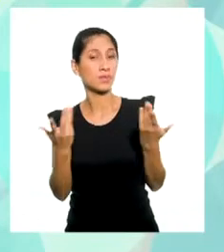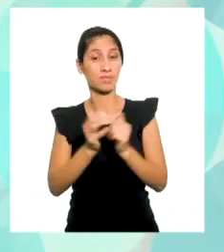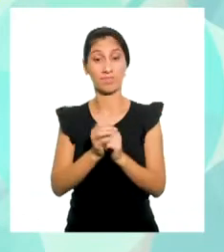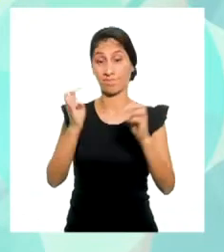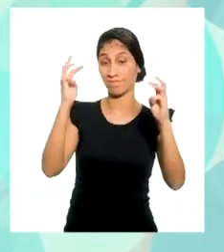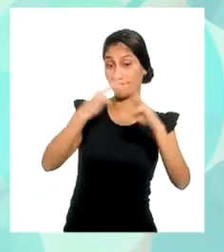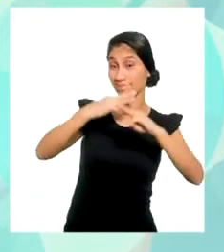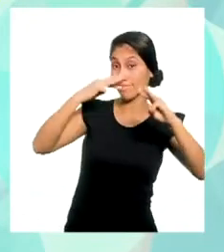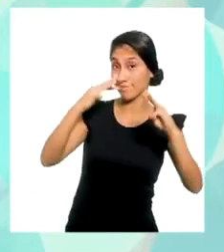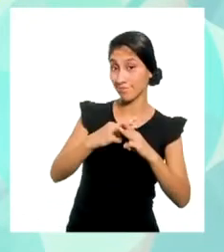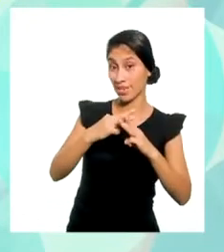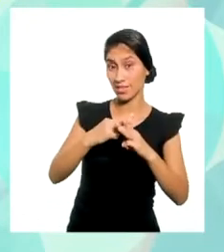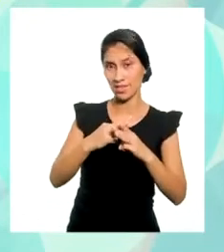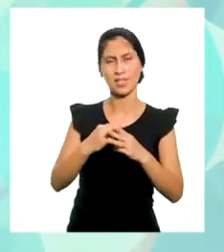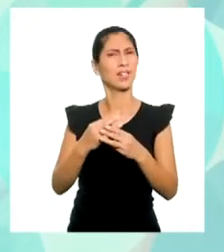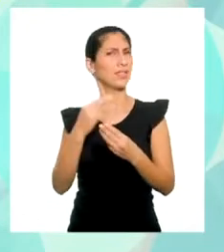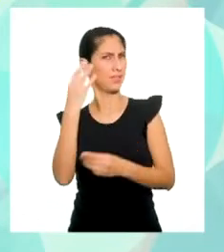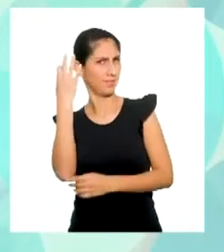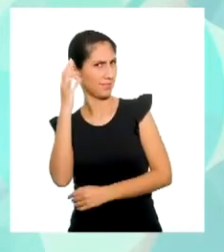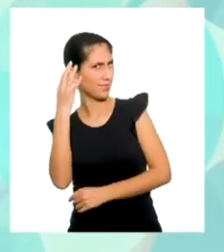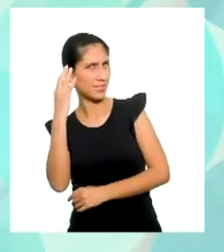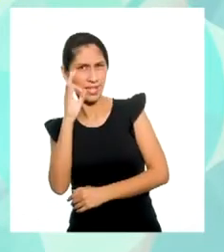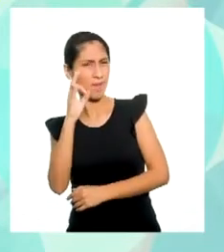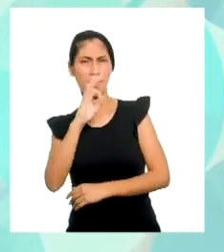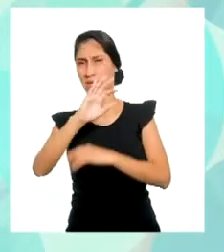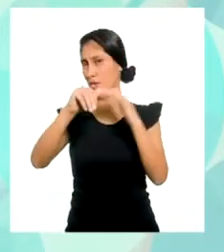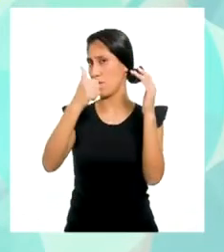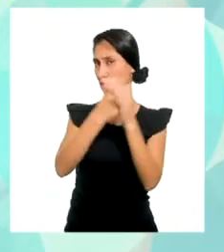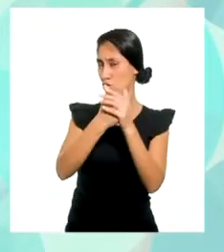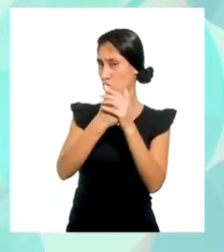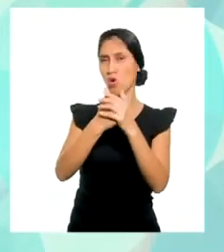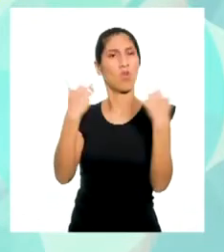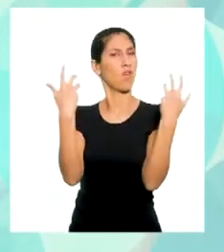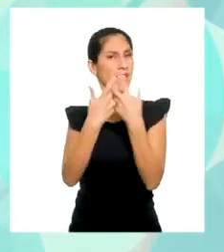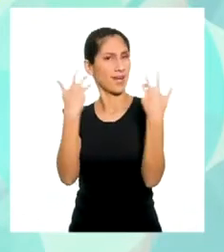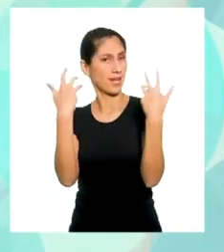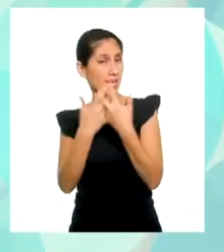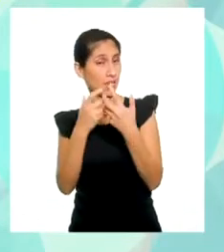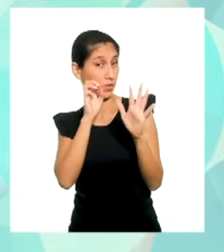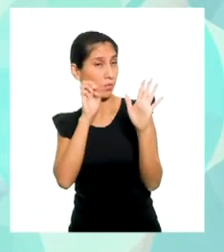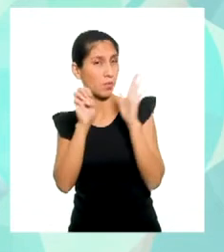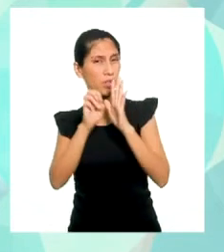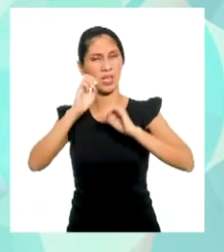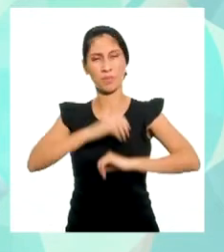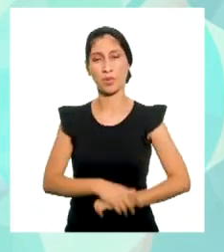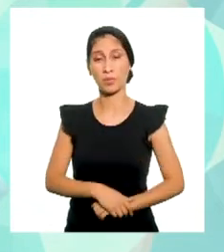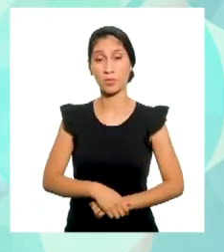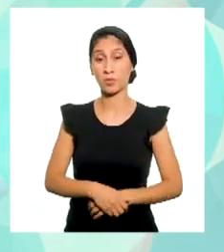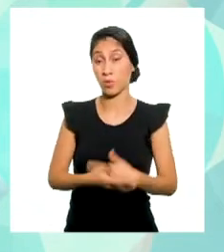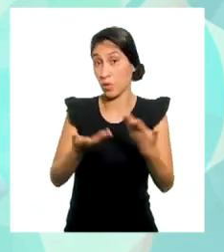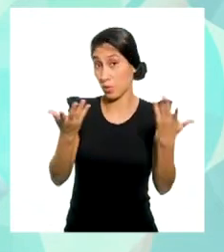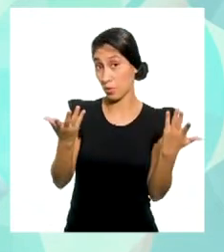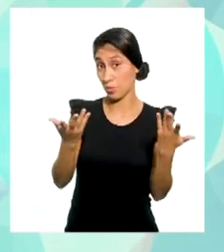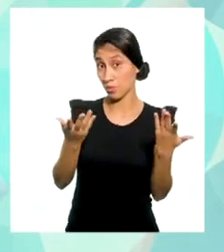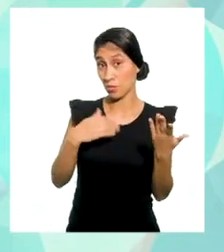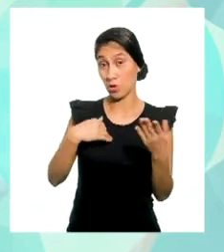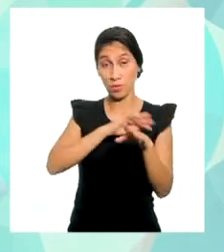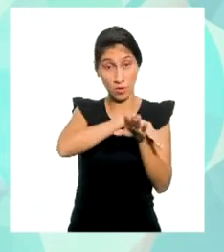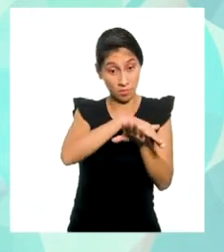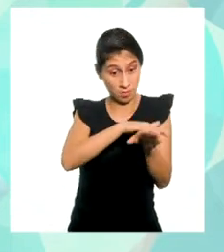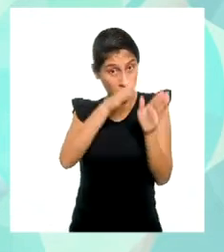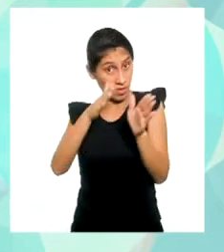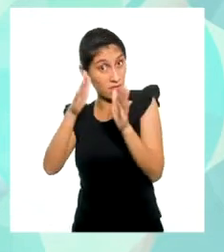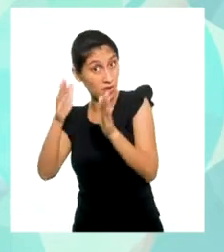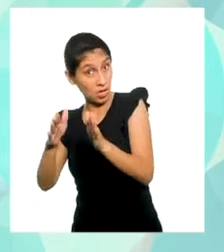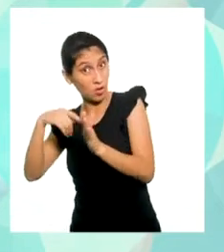Las matemáticas las tenemos presentes en todo momento de nuestra vida. Como por ejemplo, cuando realizo mi planificador